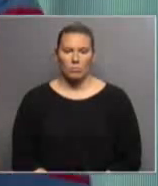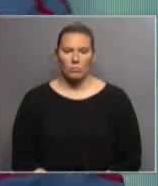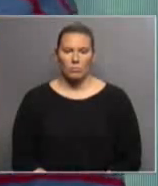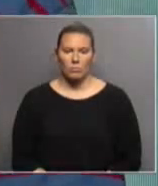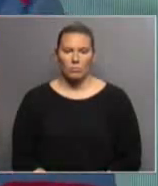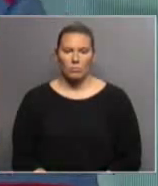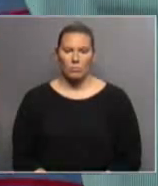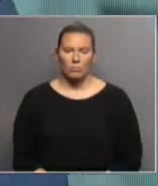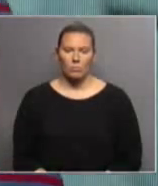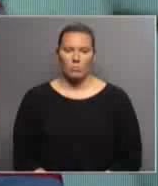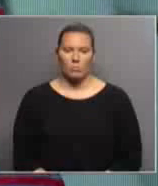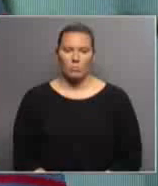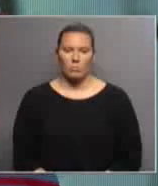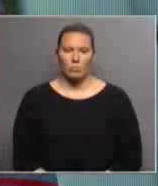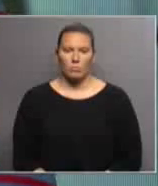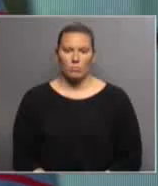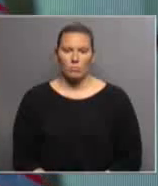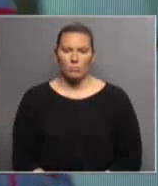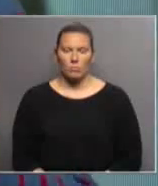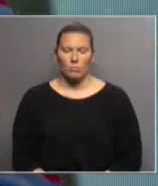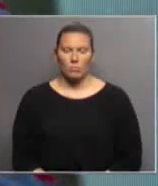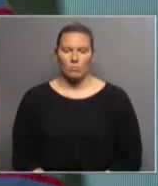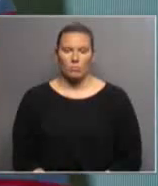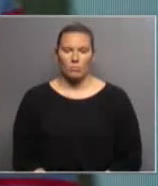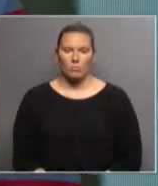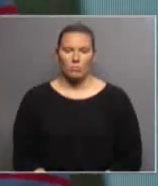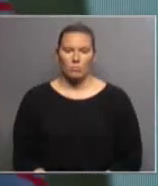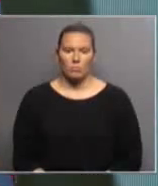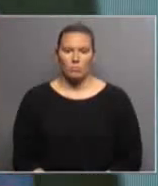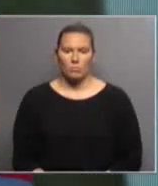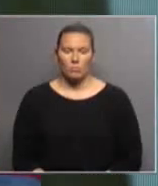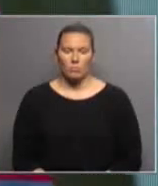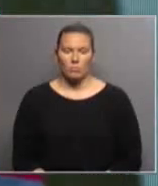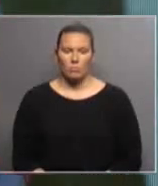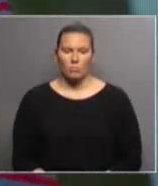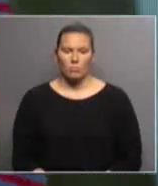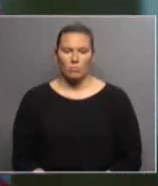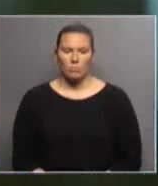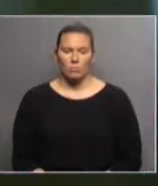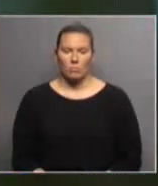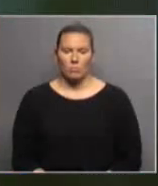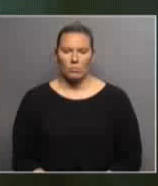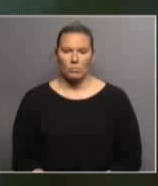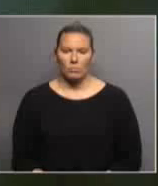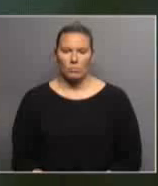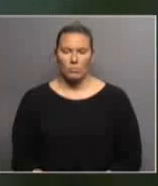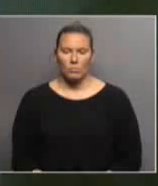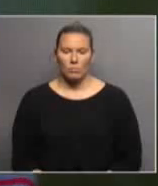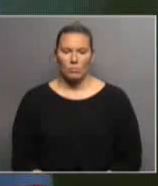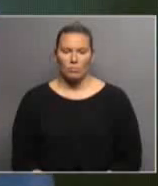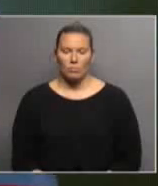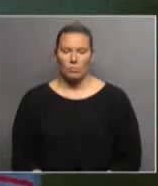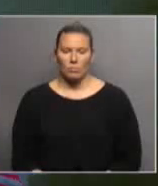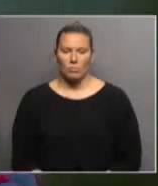y los sordos pueden entrar al liceo. Hoy en día hay 40 estudiantes sordos en el interior